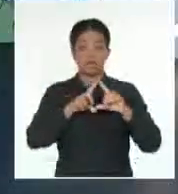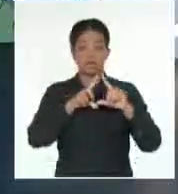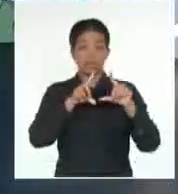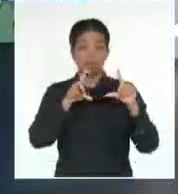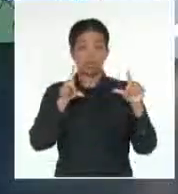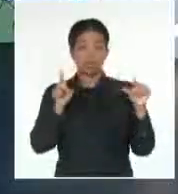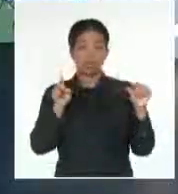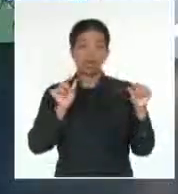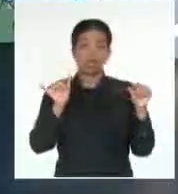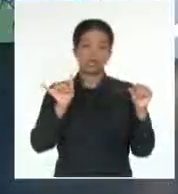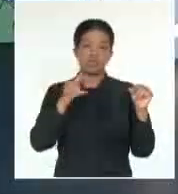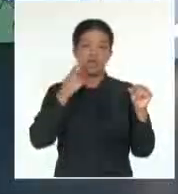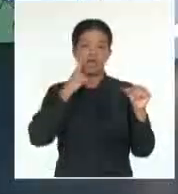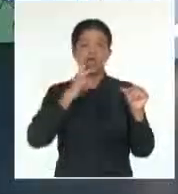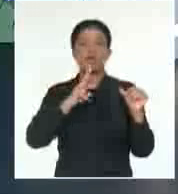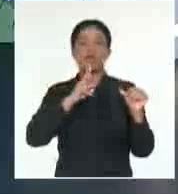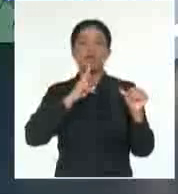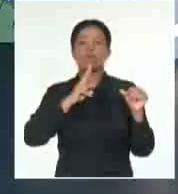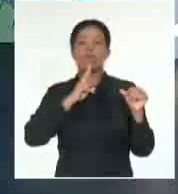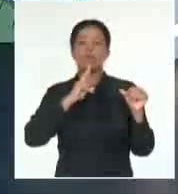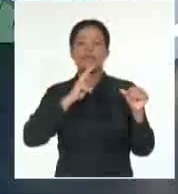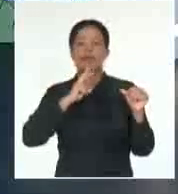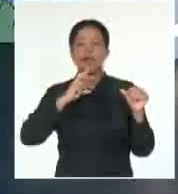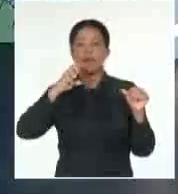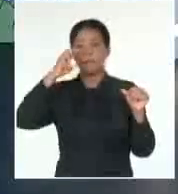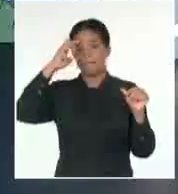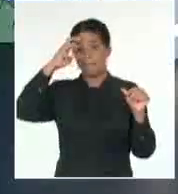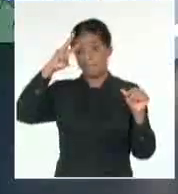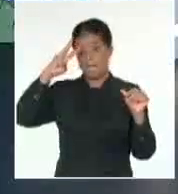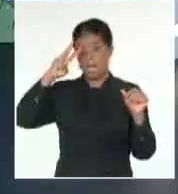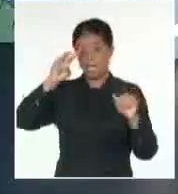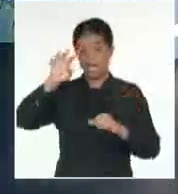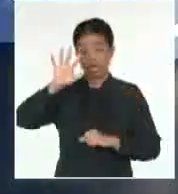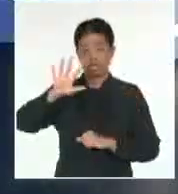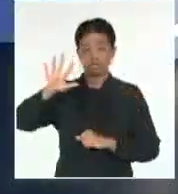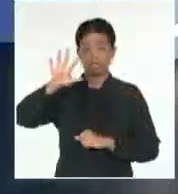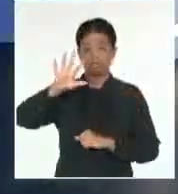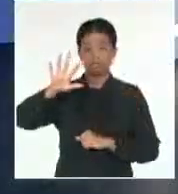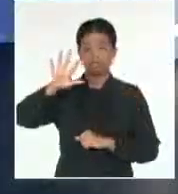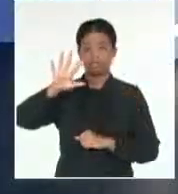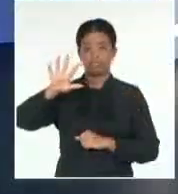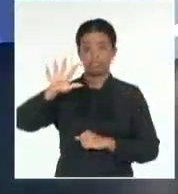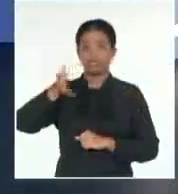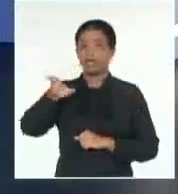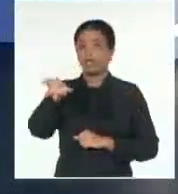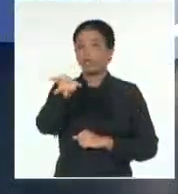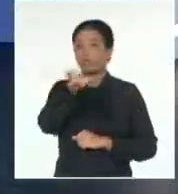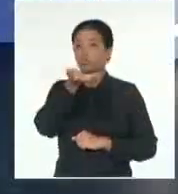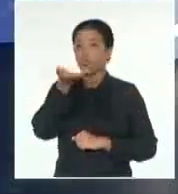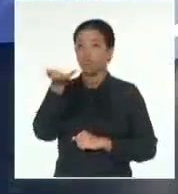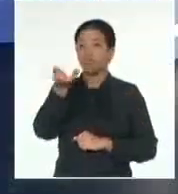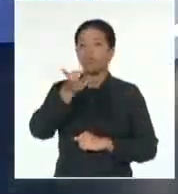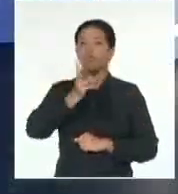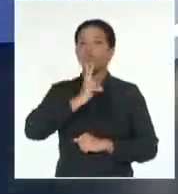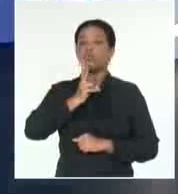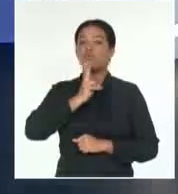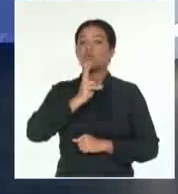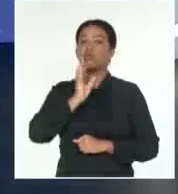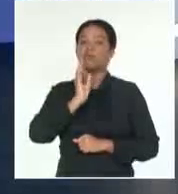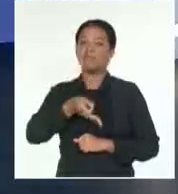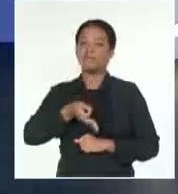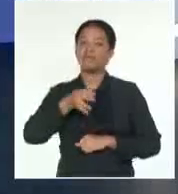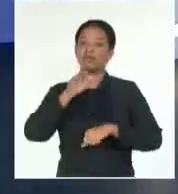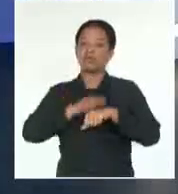mantiene en el Golfo de México, hay un flujo aire húmedo y por eso es que se producen chubascos, lluvias y tormentas